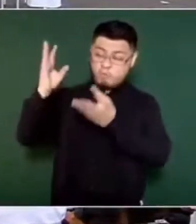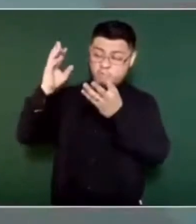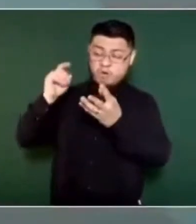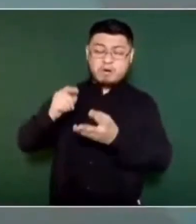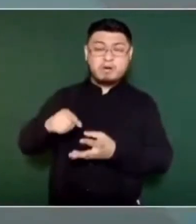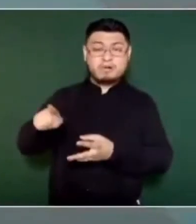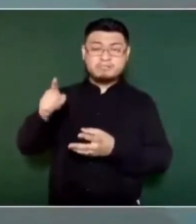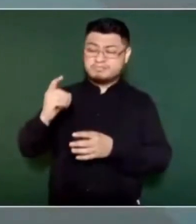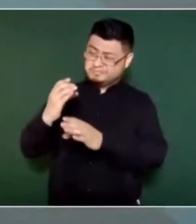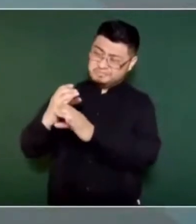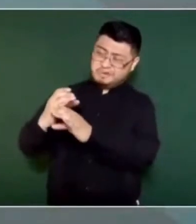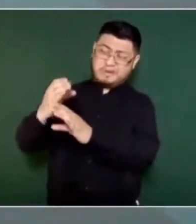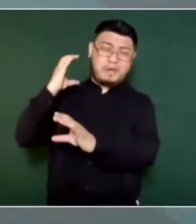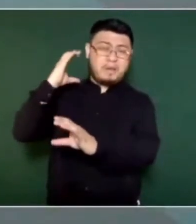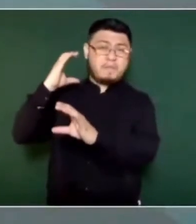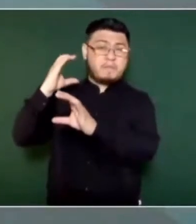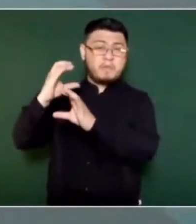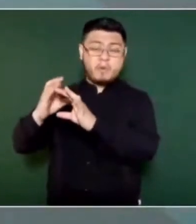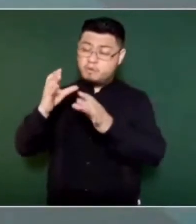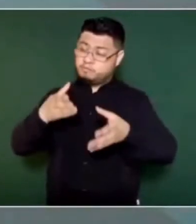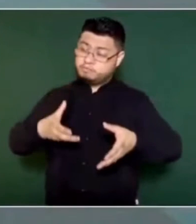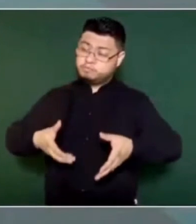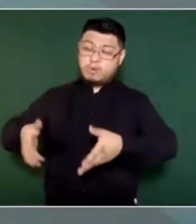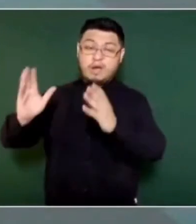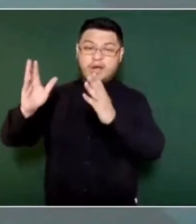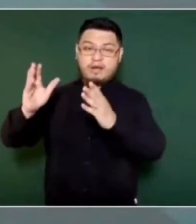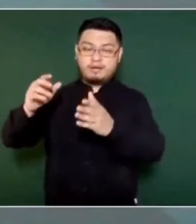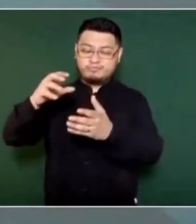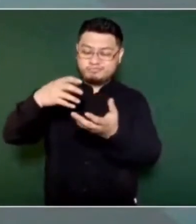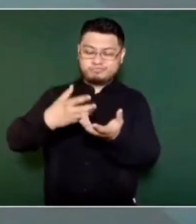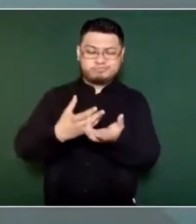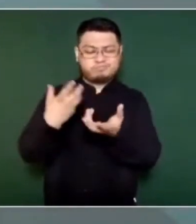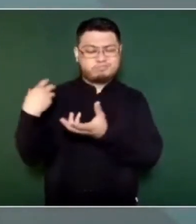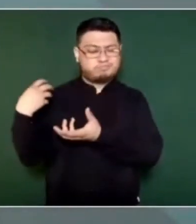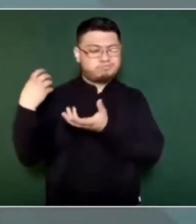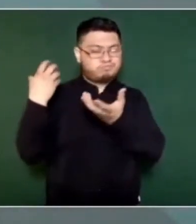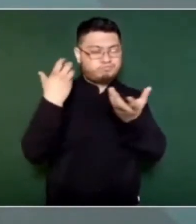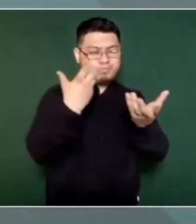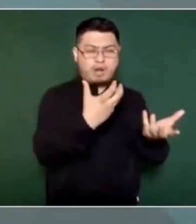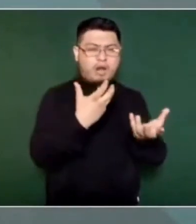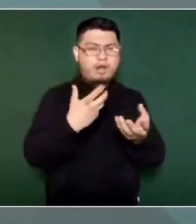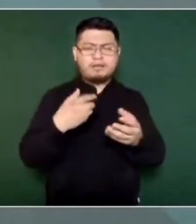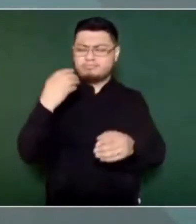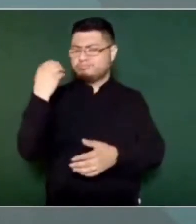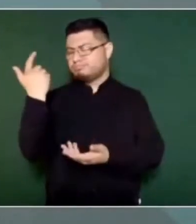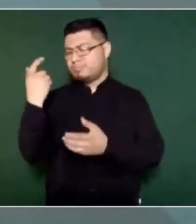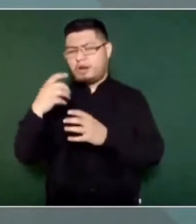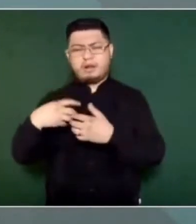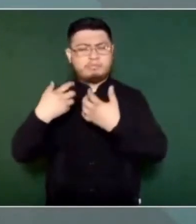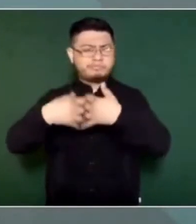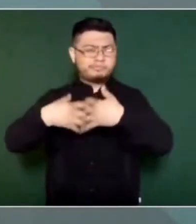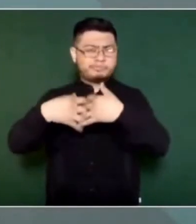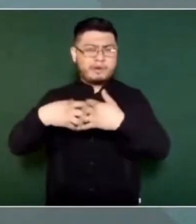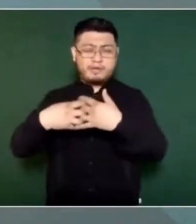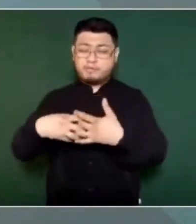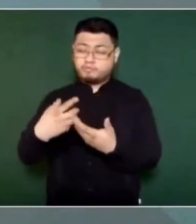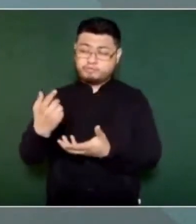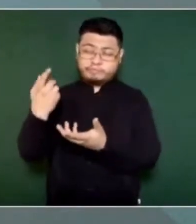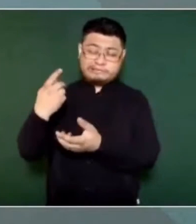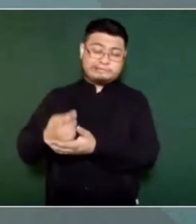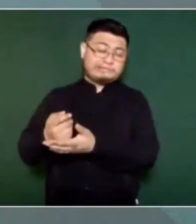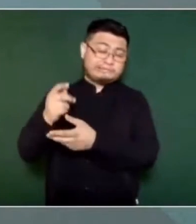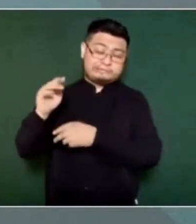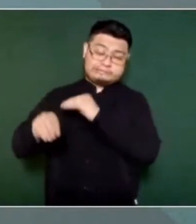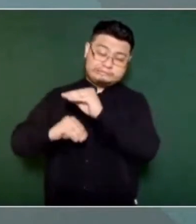camiones de volteo, de maquinaria pesada, porque se está trabajando ese tramo.